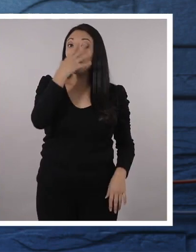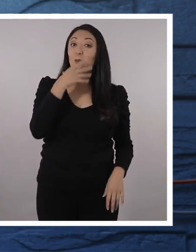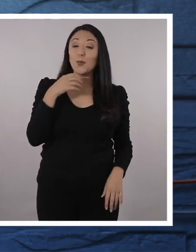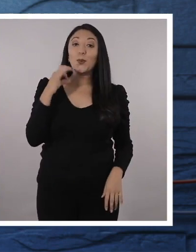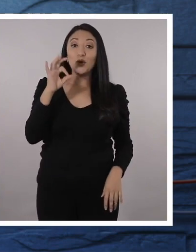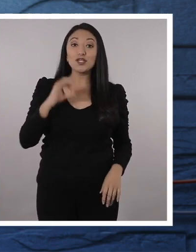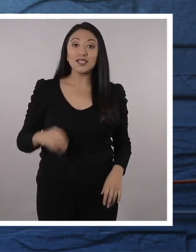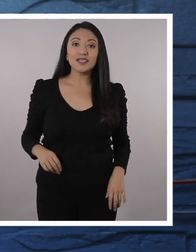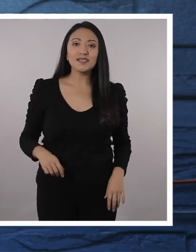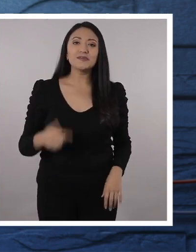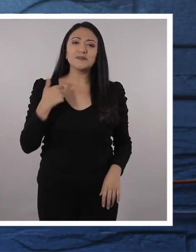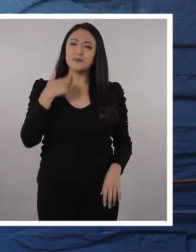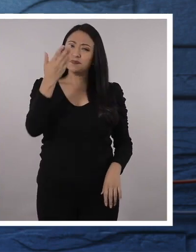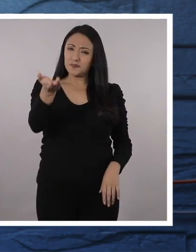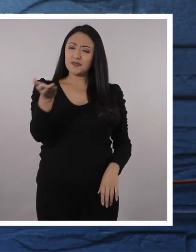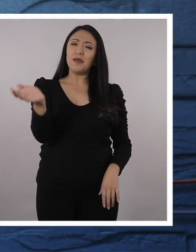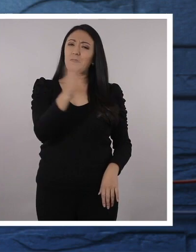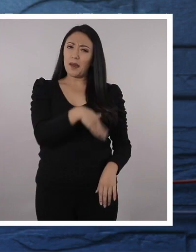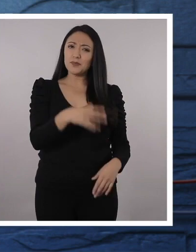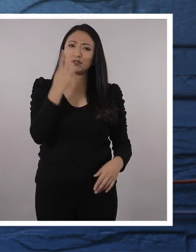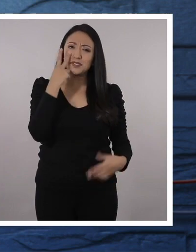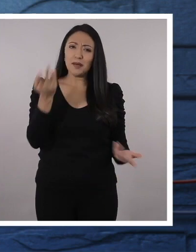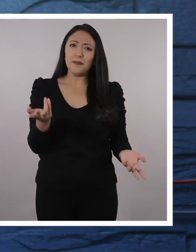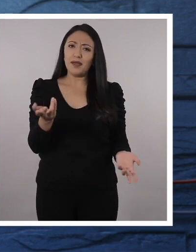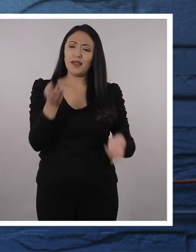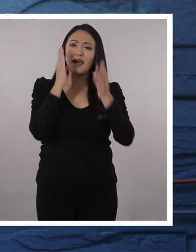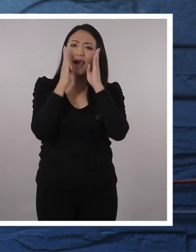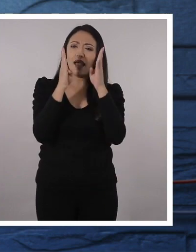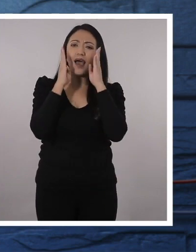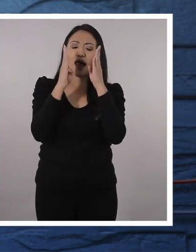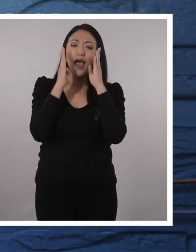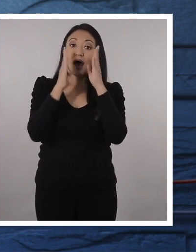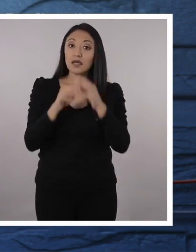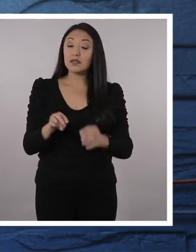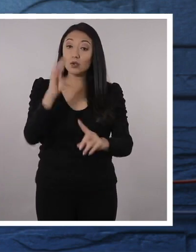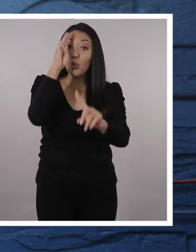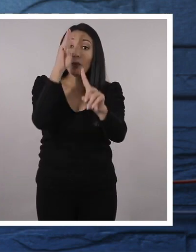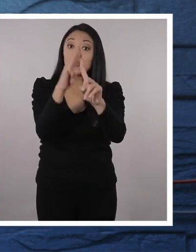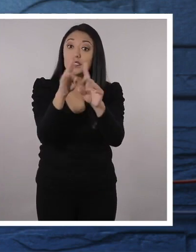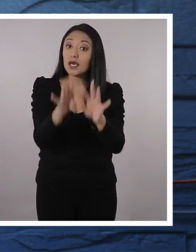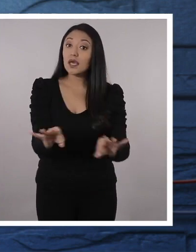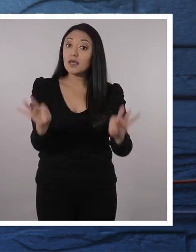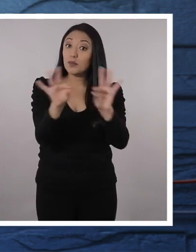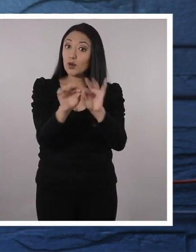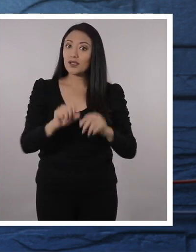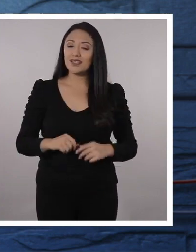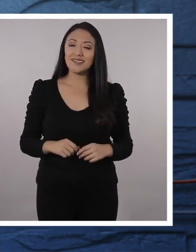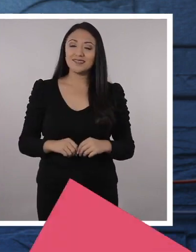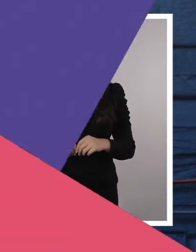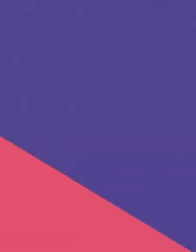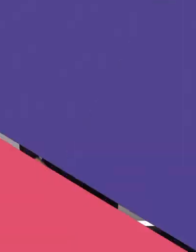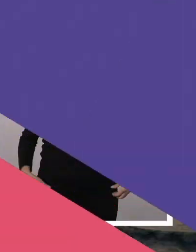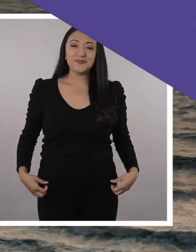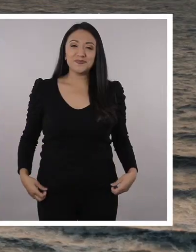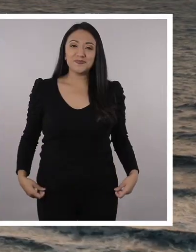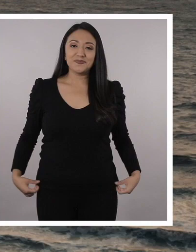¡Qué chévere esta canción! Les quiero invitar a que la escuchen y le pongan mucha atención al mensaje que ella transmite.